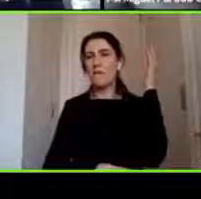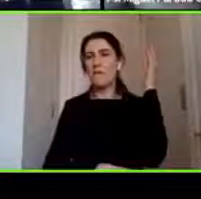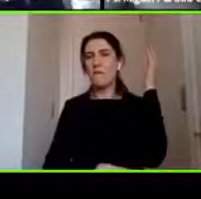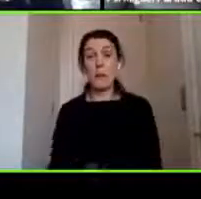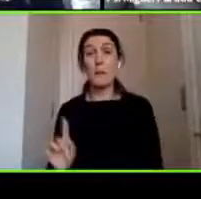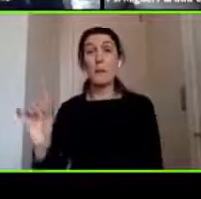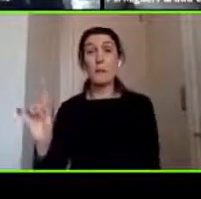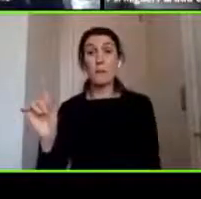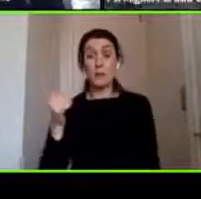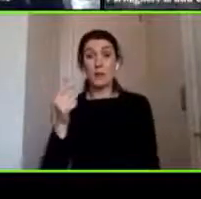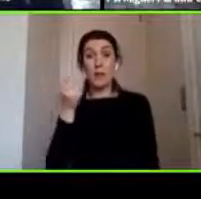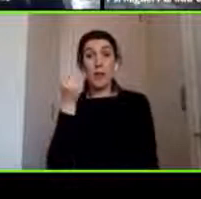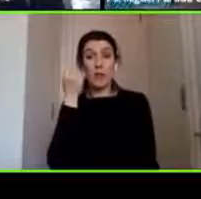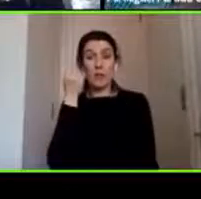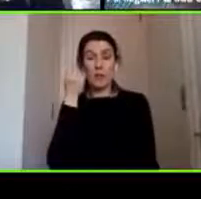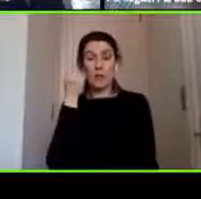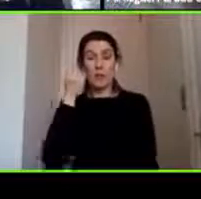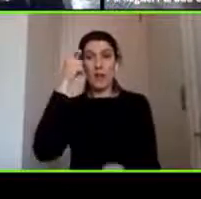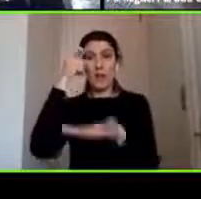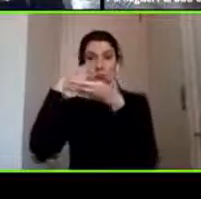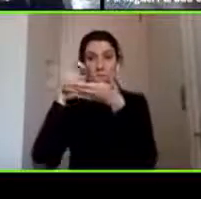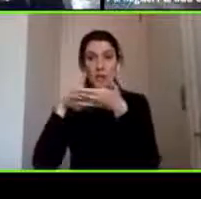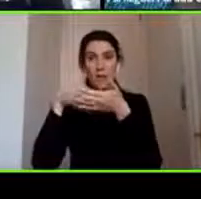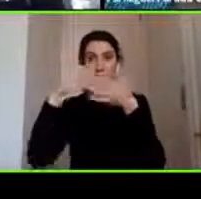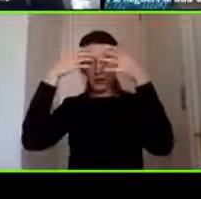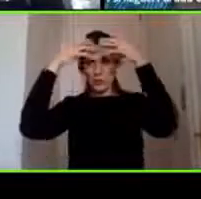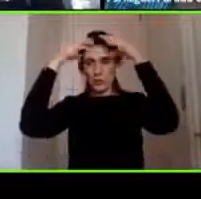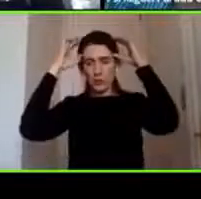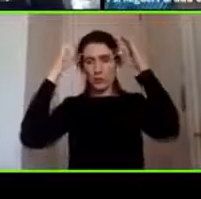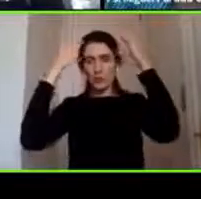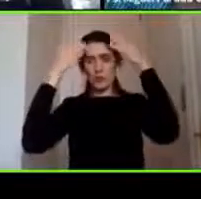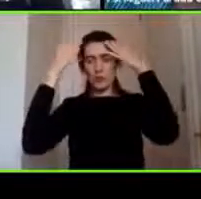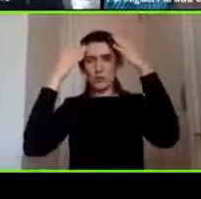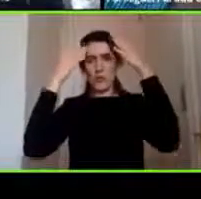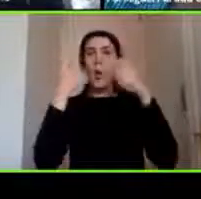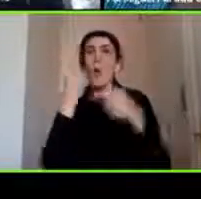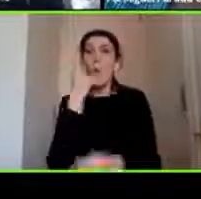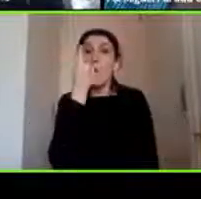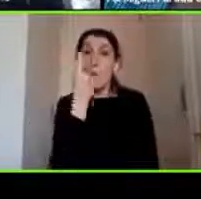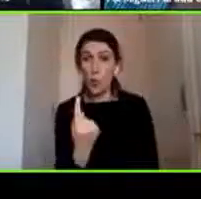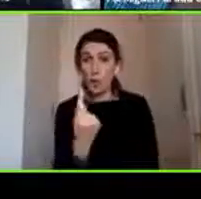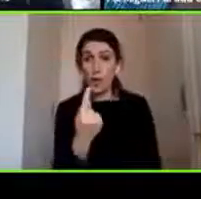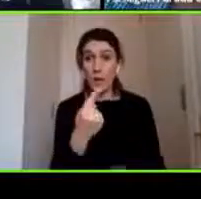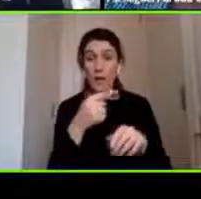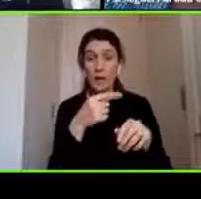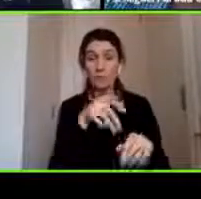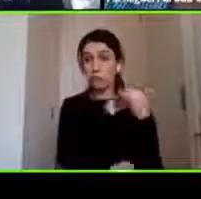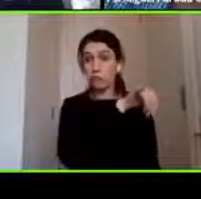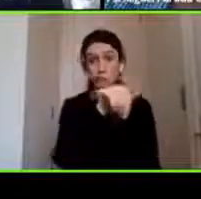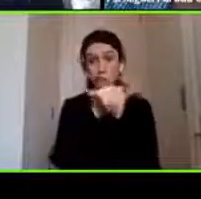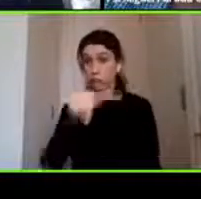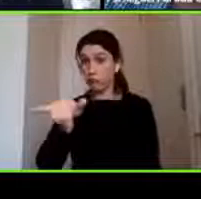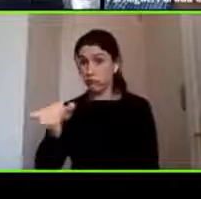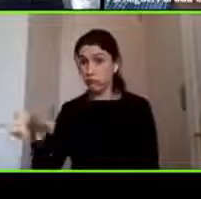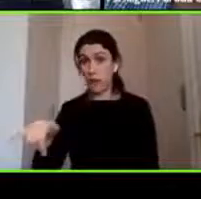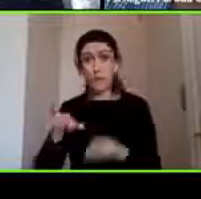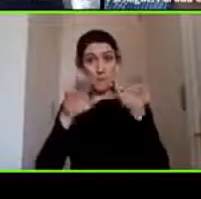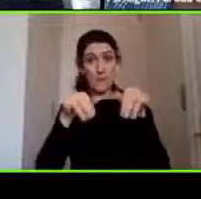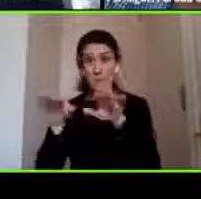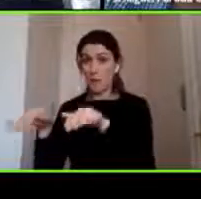entender que la evaluación neuropsicológica no es como una evaluación que es igual para todos ¿ya? Entonces en ese sentido